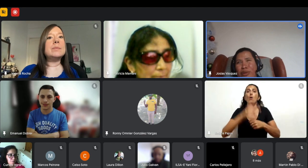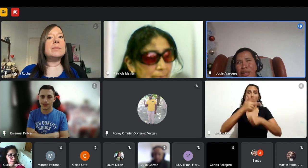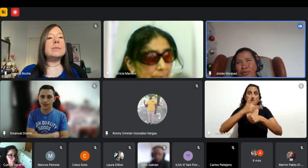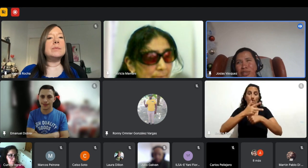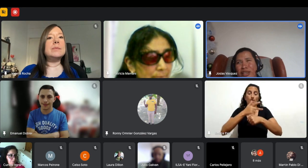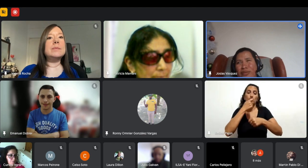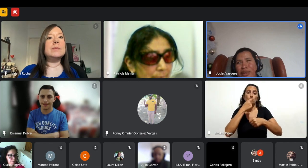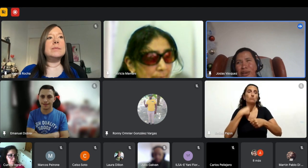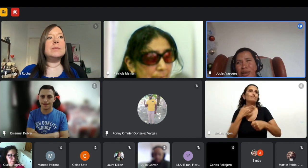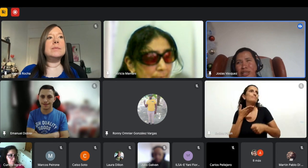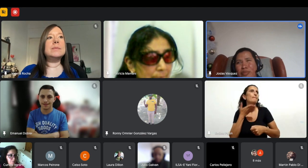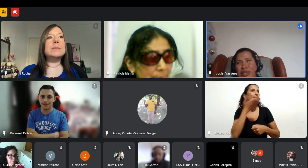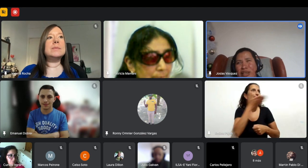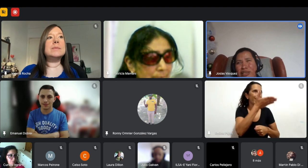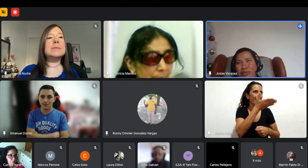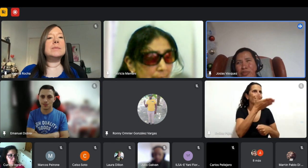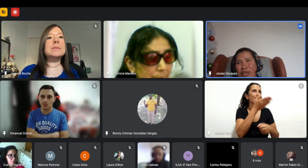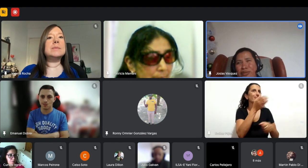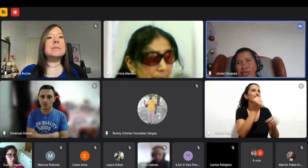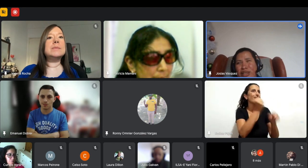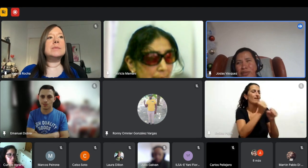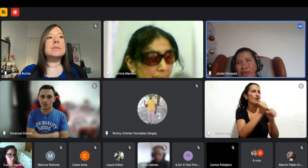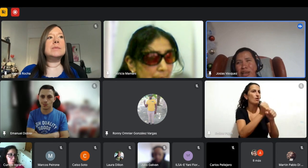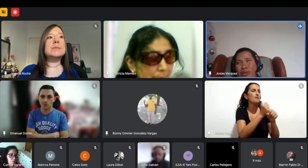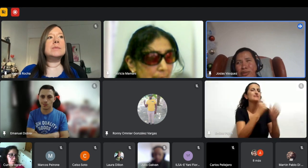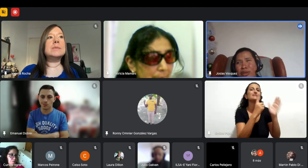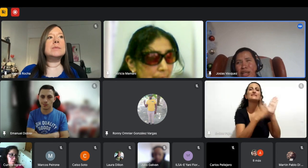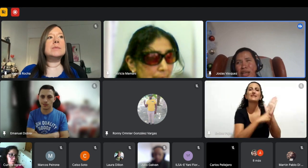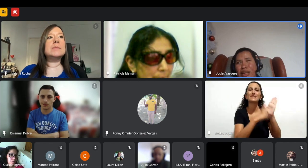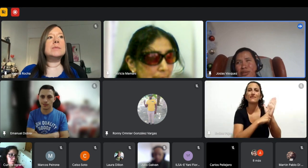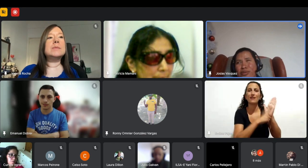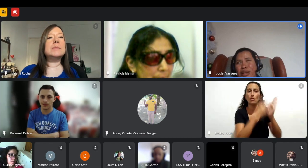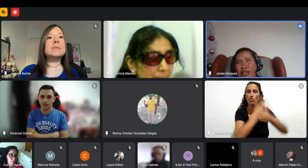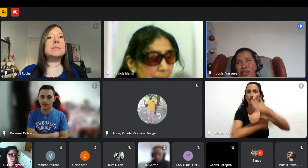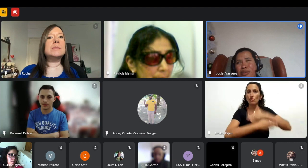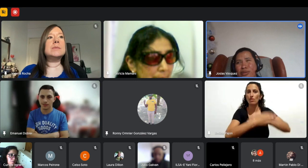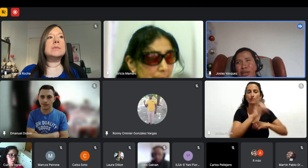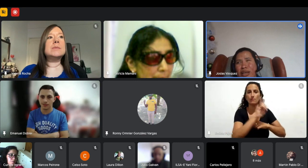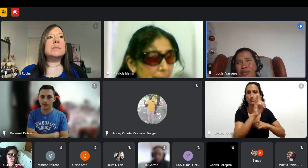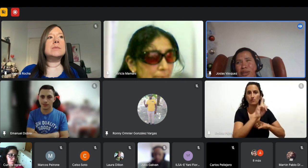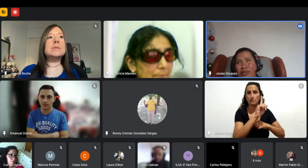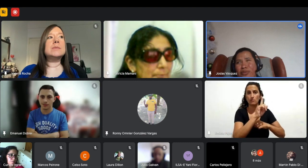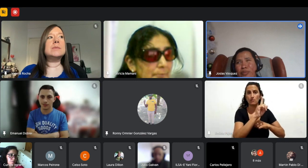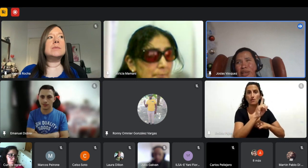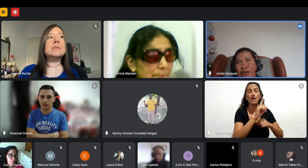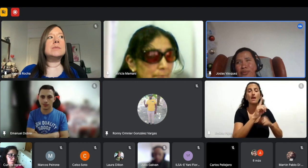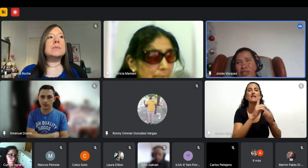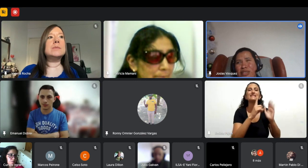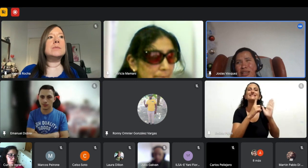no te piden un certificado de discapacidad sino te piden un certificado de X organización en donde confirme que fuiste